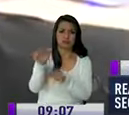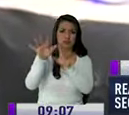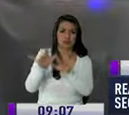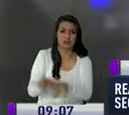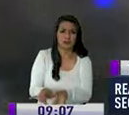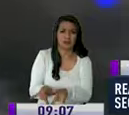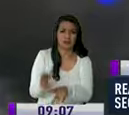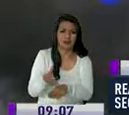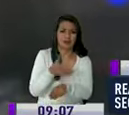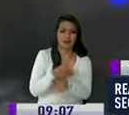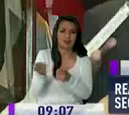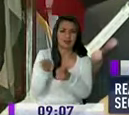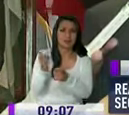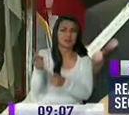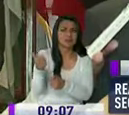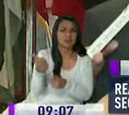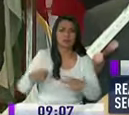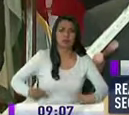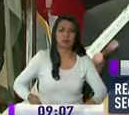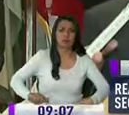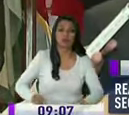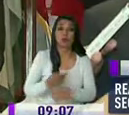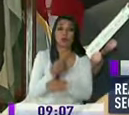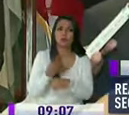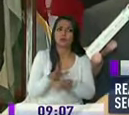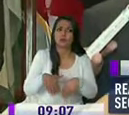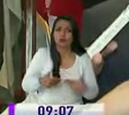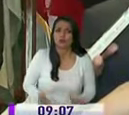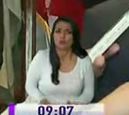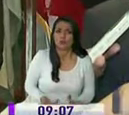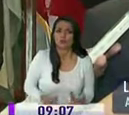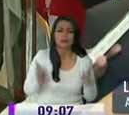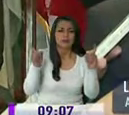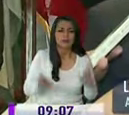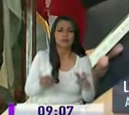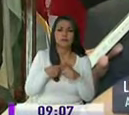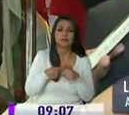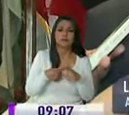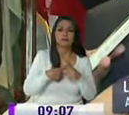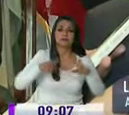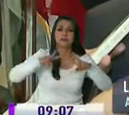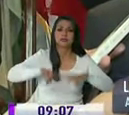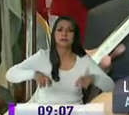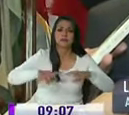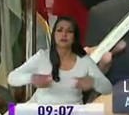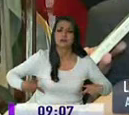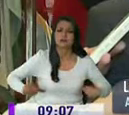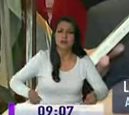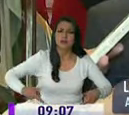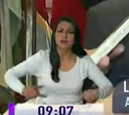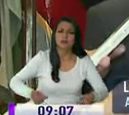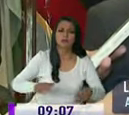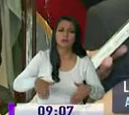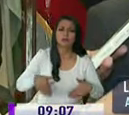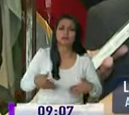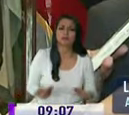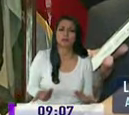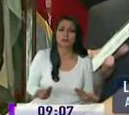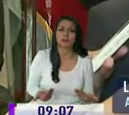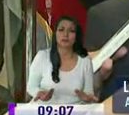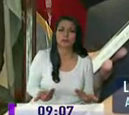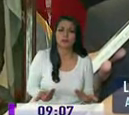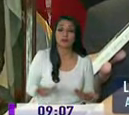estaban al frente de la Secretaría Urge una investigación a esos gastos La tarea que viene